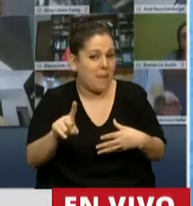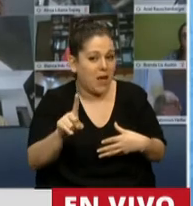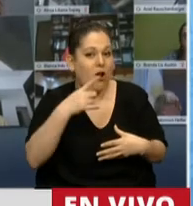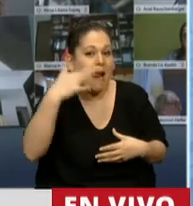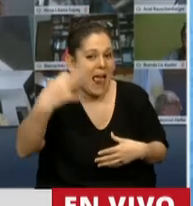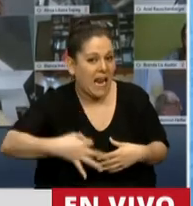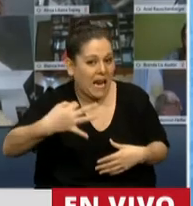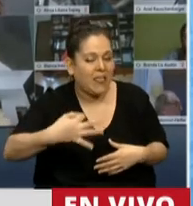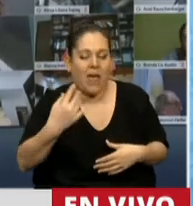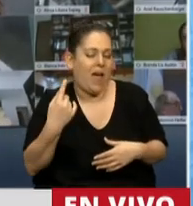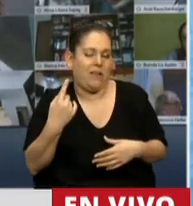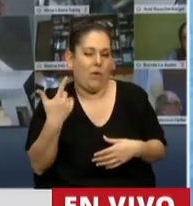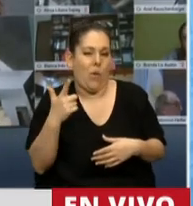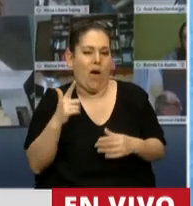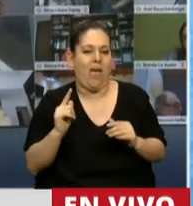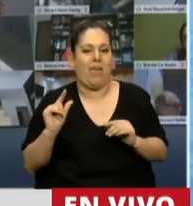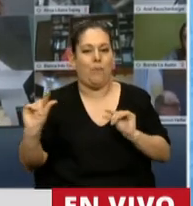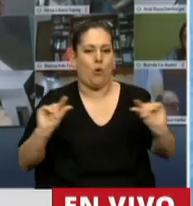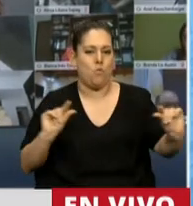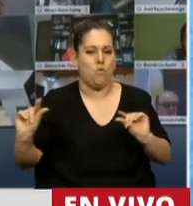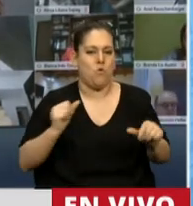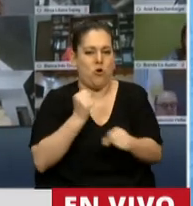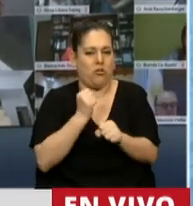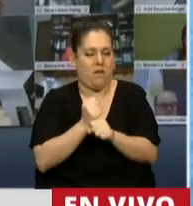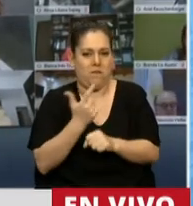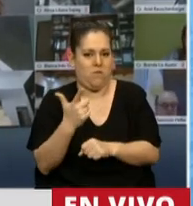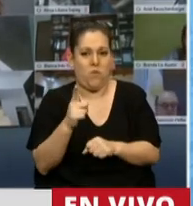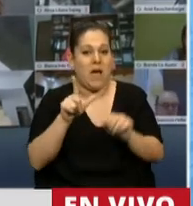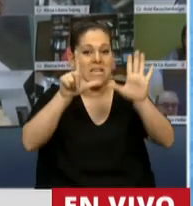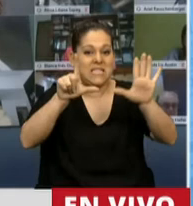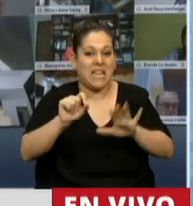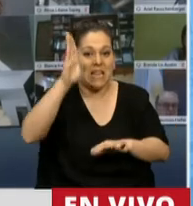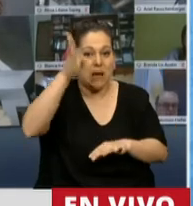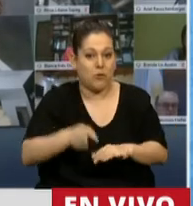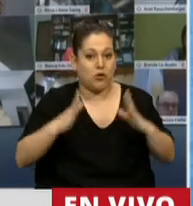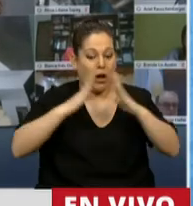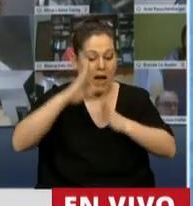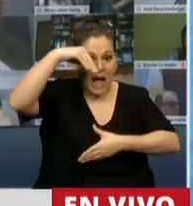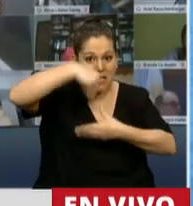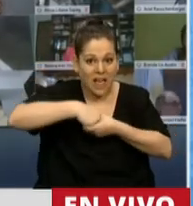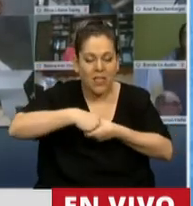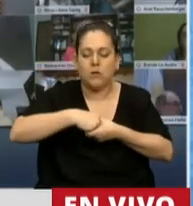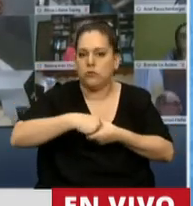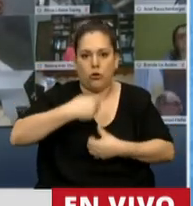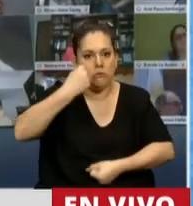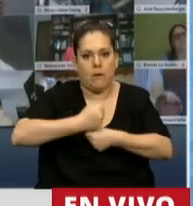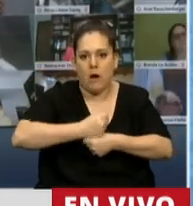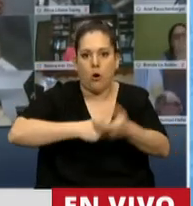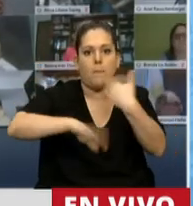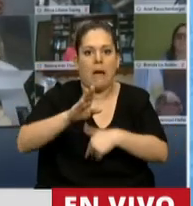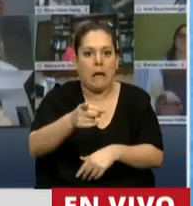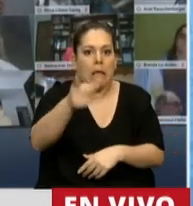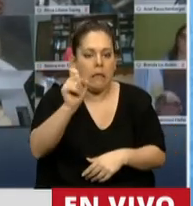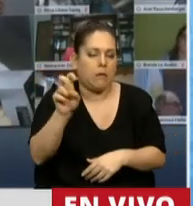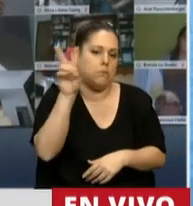es que no se distribuye equitativamente y el 70% de la carga doméstica está sobre las mujeres.